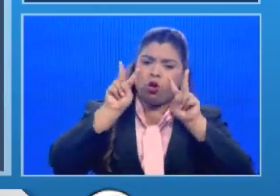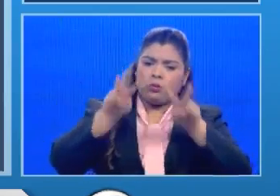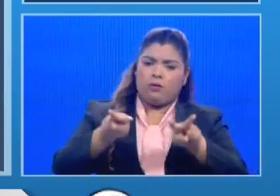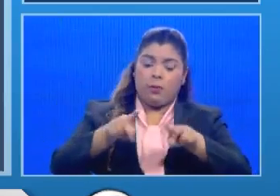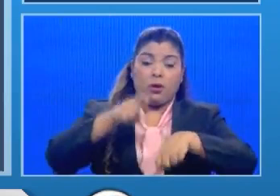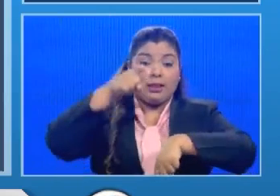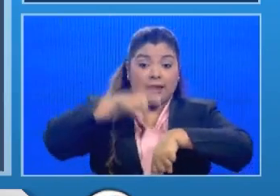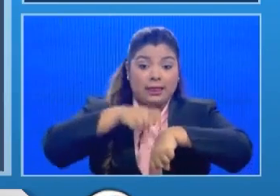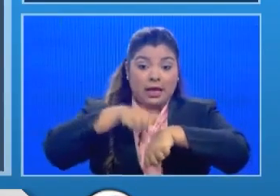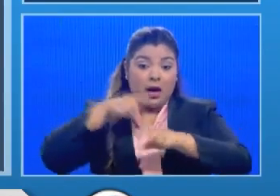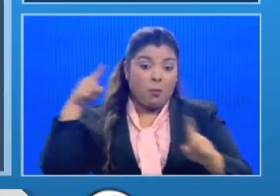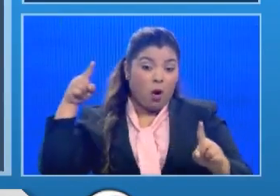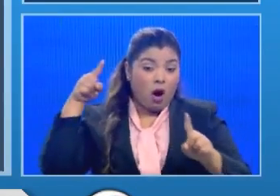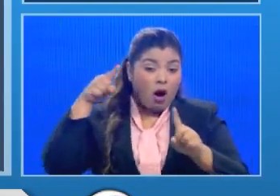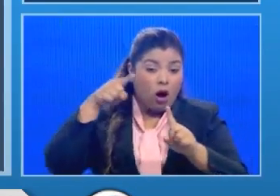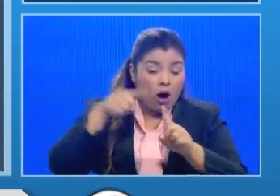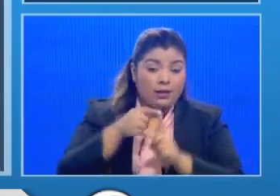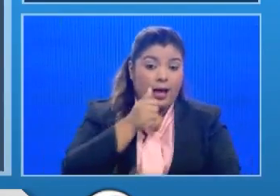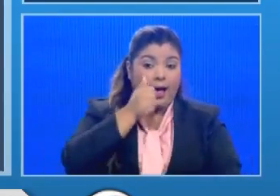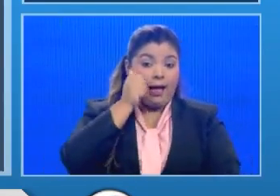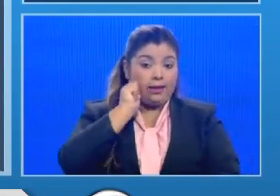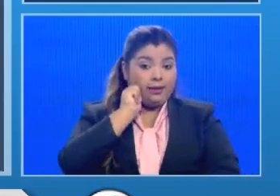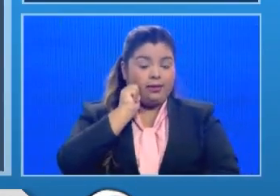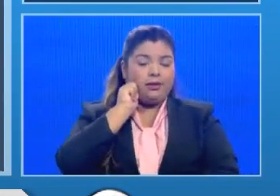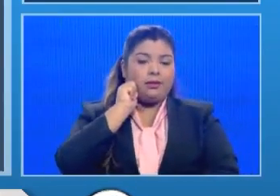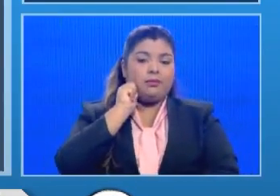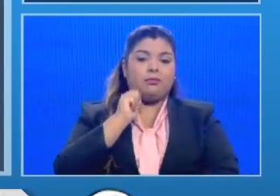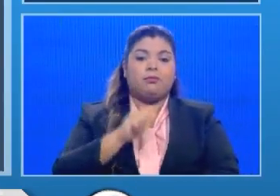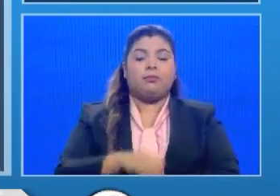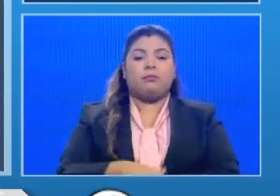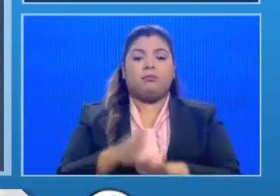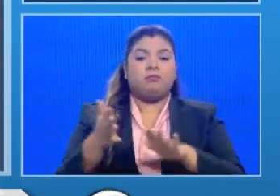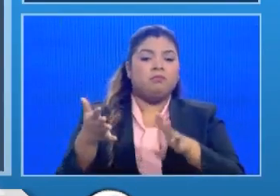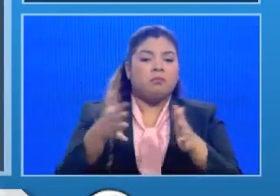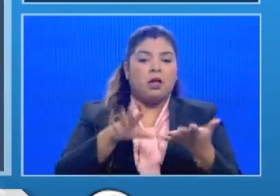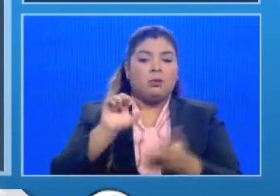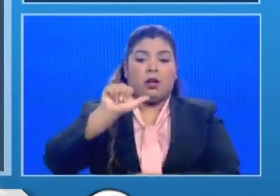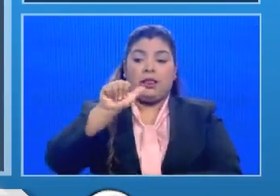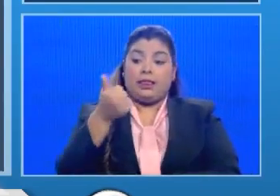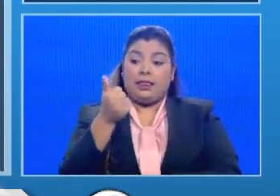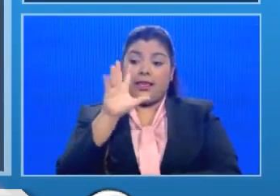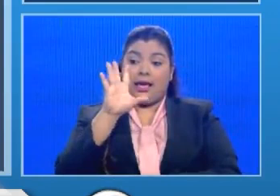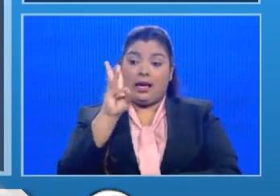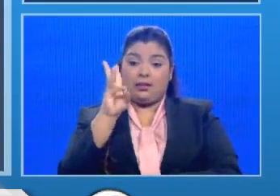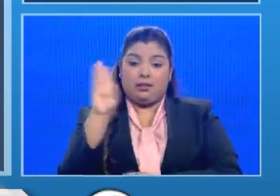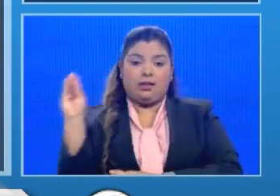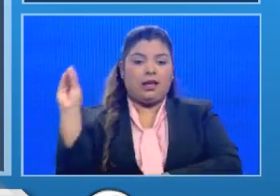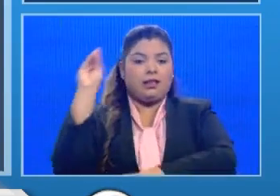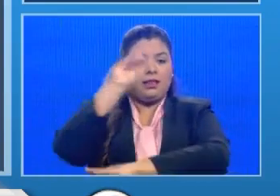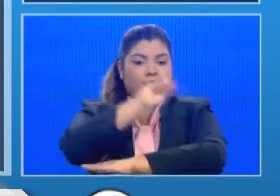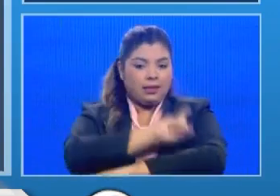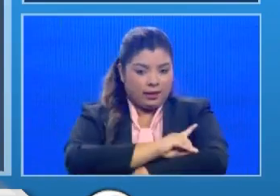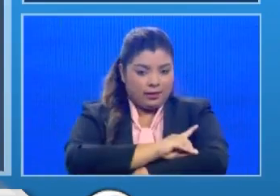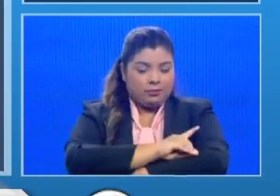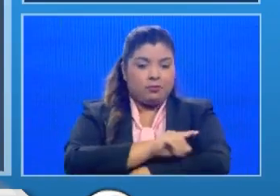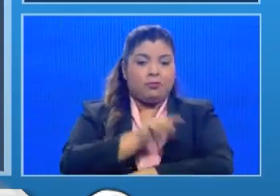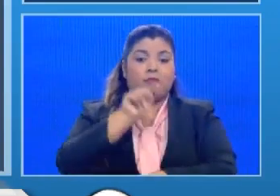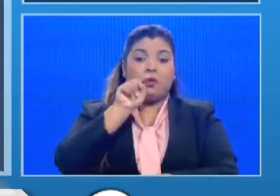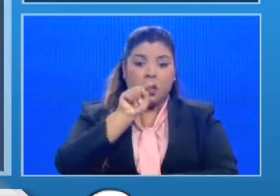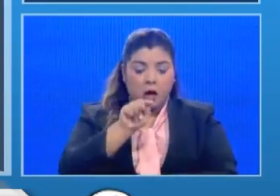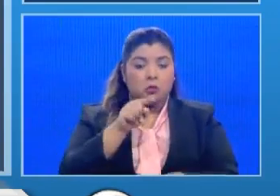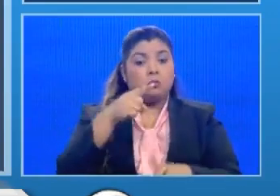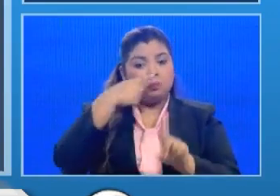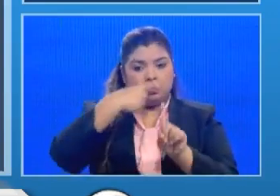tiempo hasta el día de ayer ha alcanzado cifras cercanas al 16 días. Este es un primer indicador